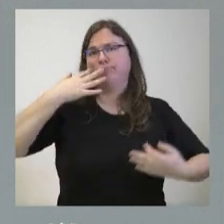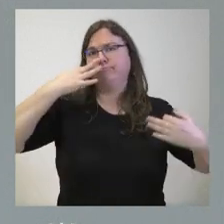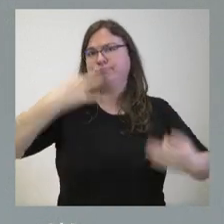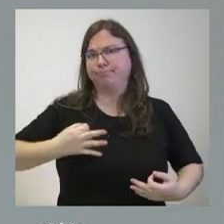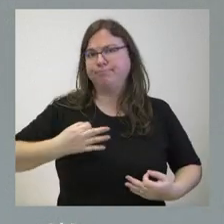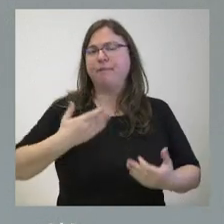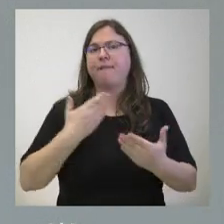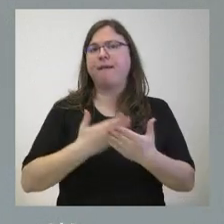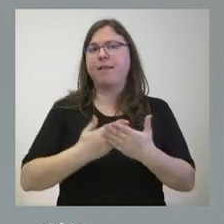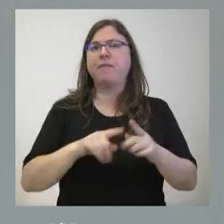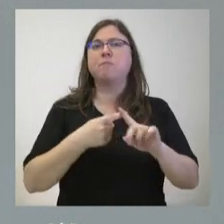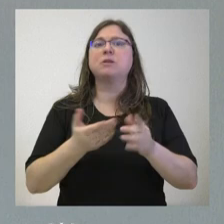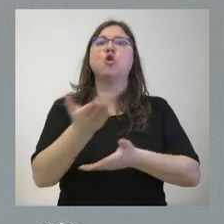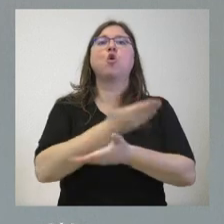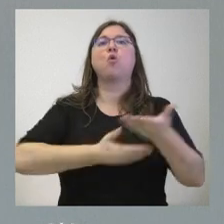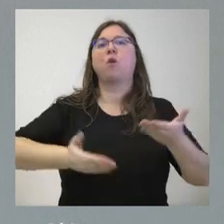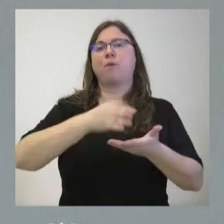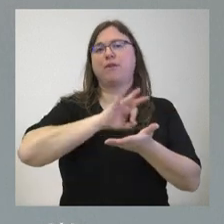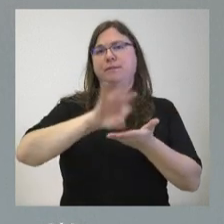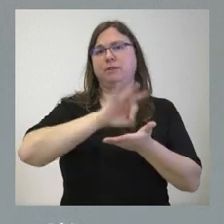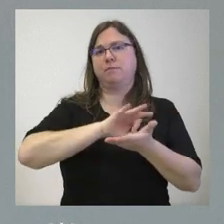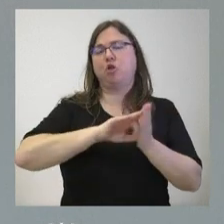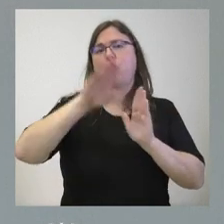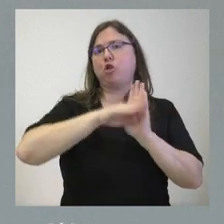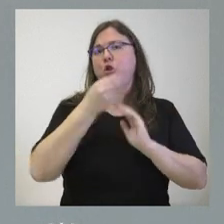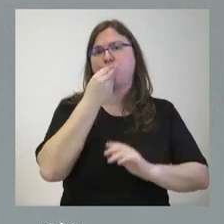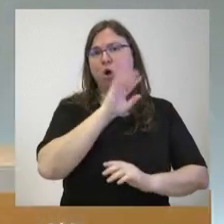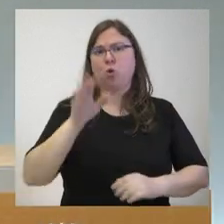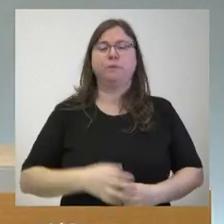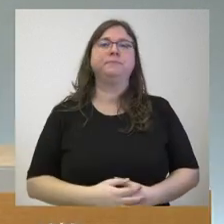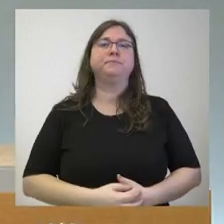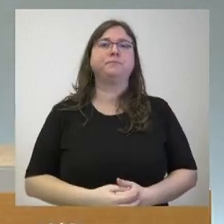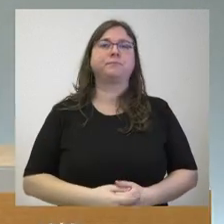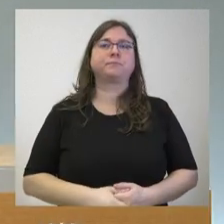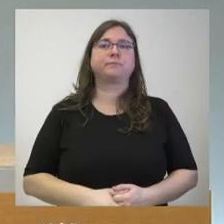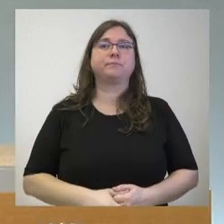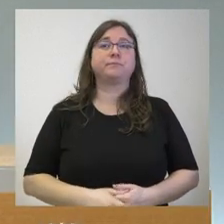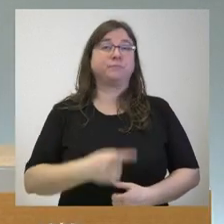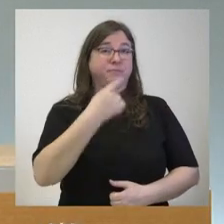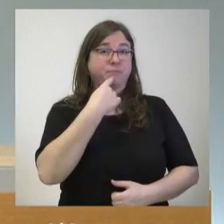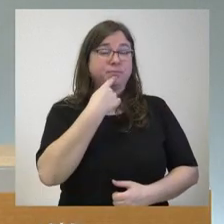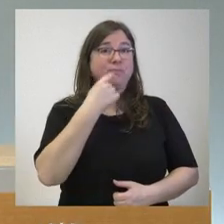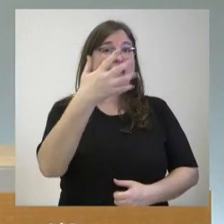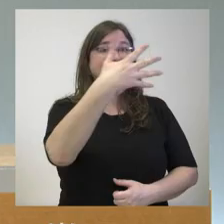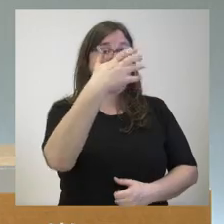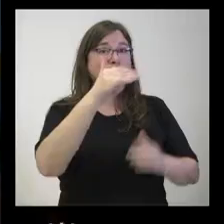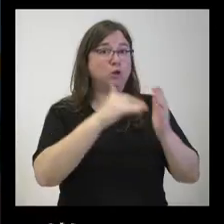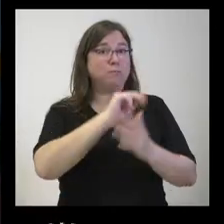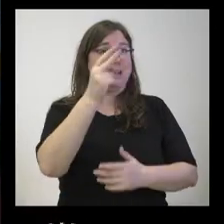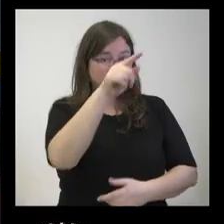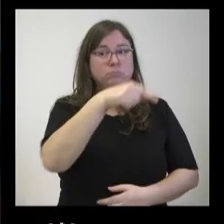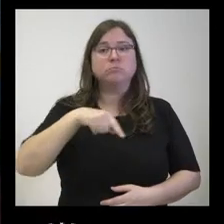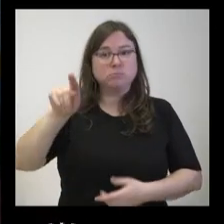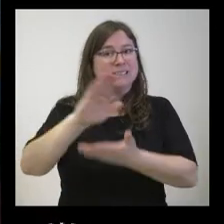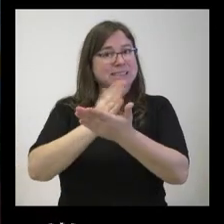todos colaboremos para que prestemos el servicio en las mejores condiciones posibles. ¿Se traduce en que esos 500.000 euros van a ir a parar al